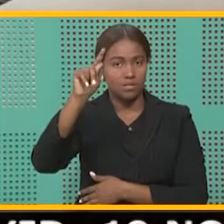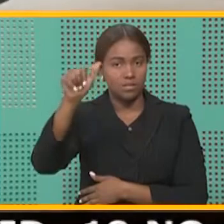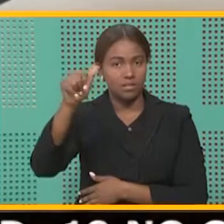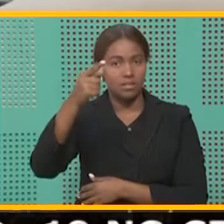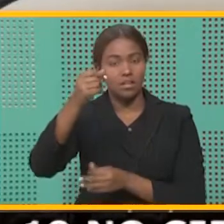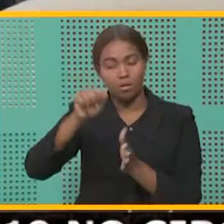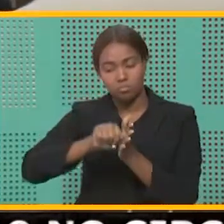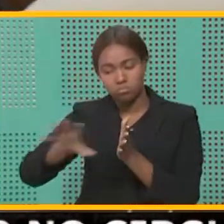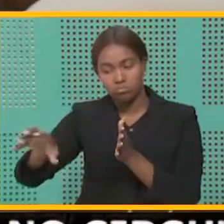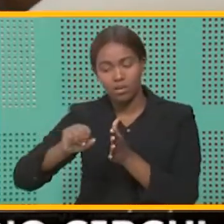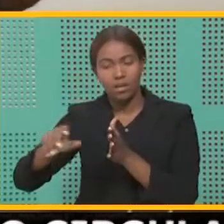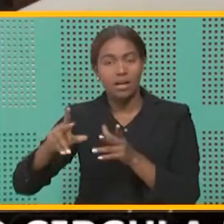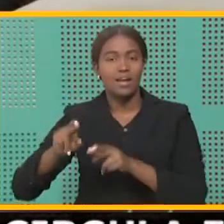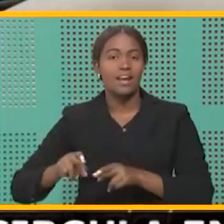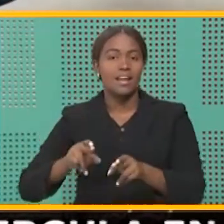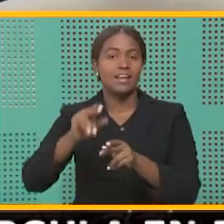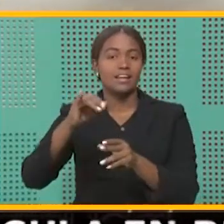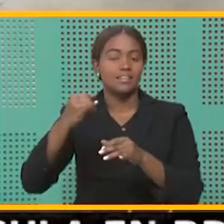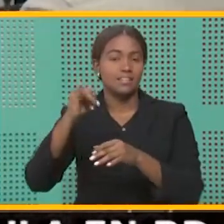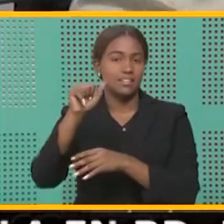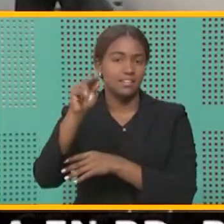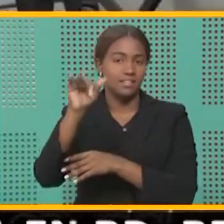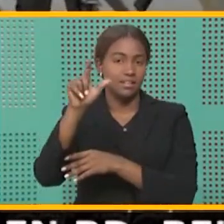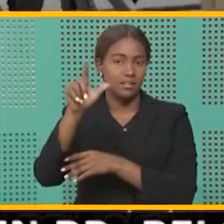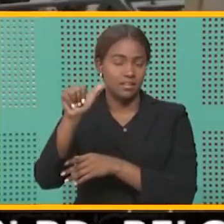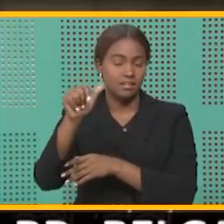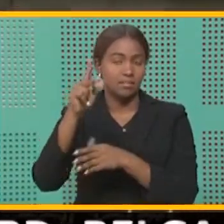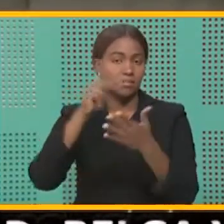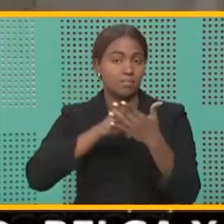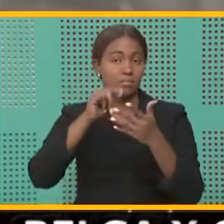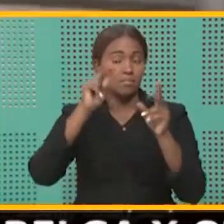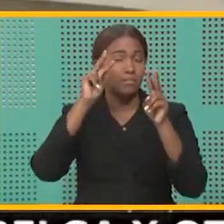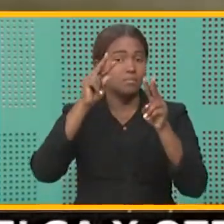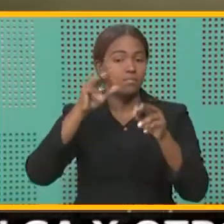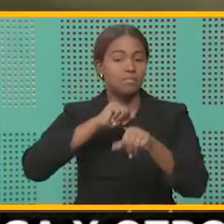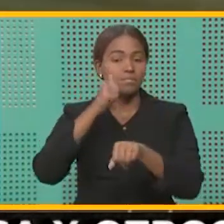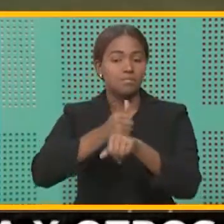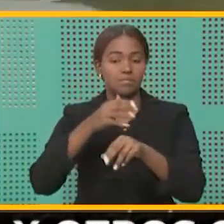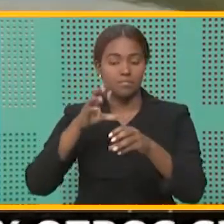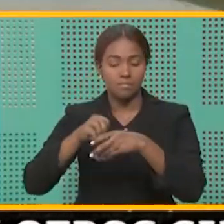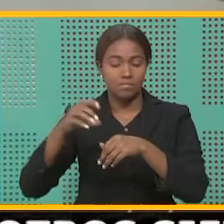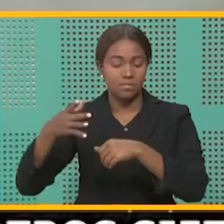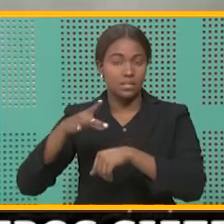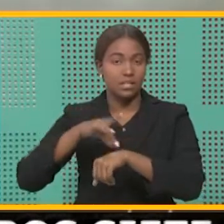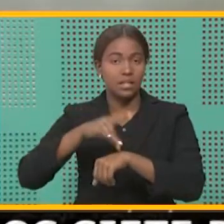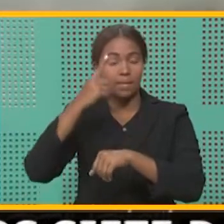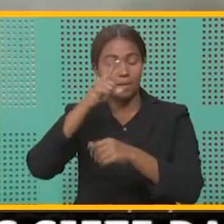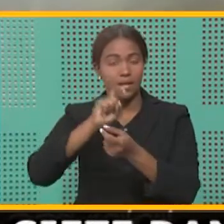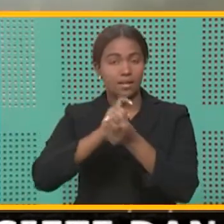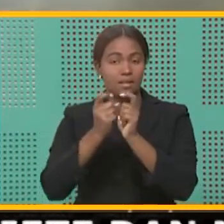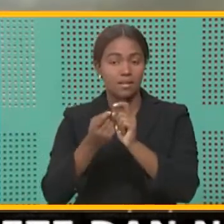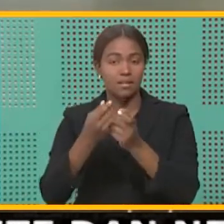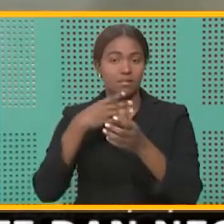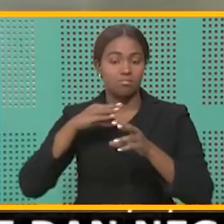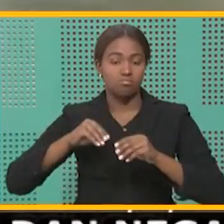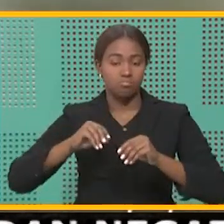en el río Isabela. El proyecto contempla procesar parte del material sólido para convertirlo en abono.